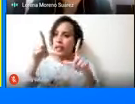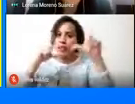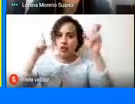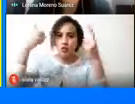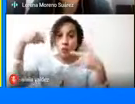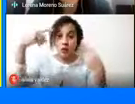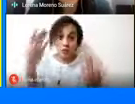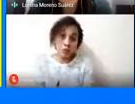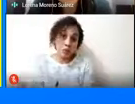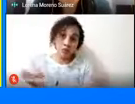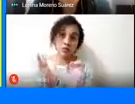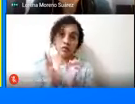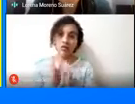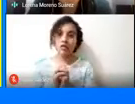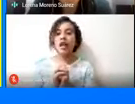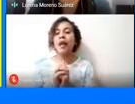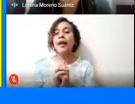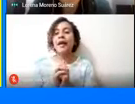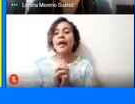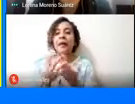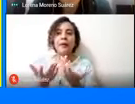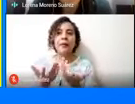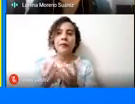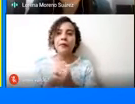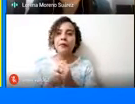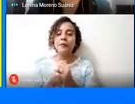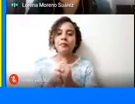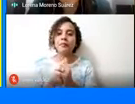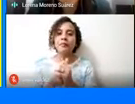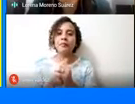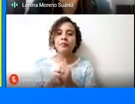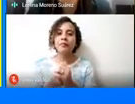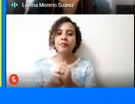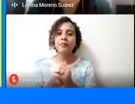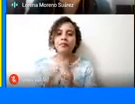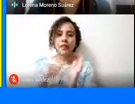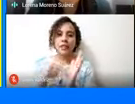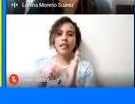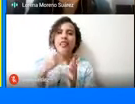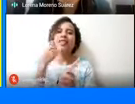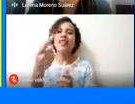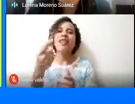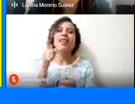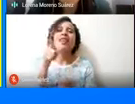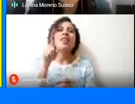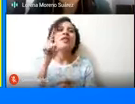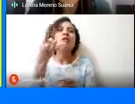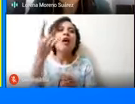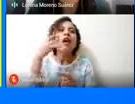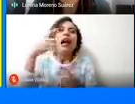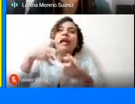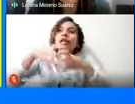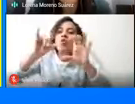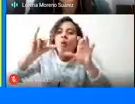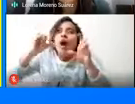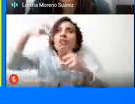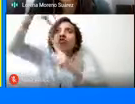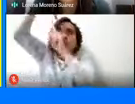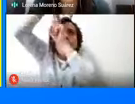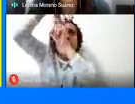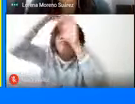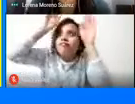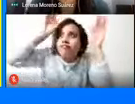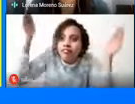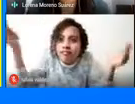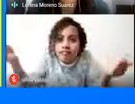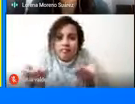¿cierto? Entonces, lo que te digo es como la gran sombrilla y es el primer paso para empezar a